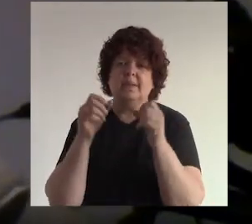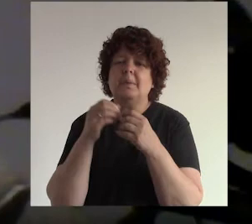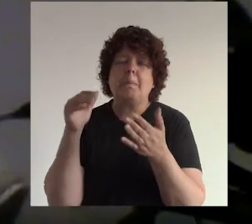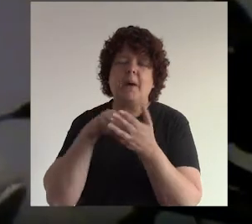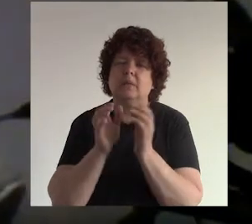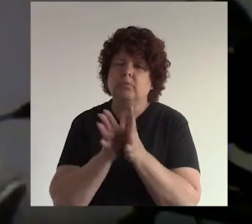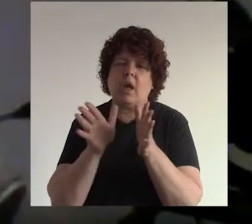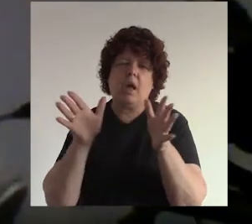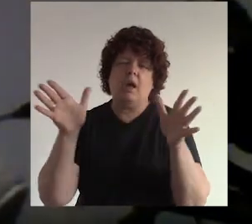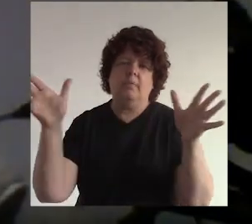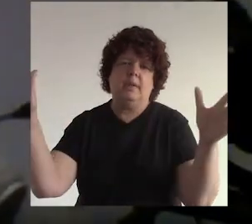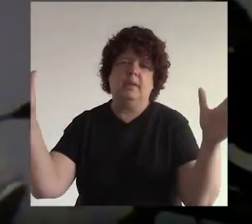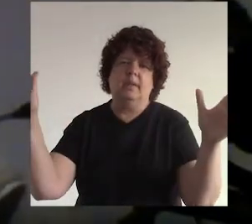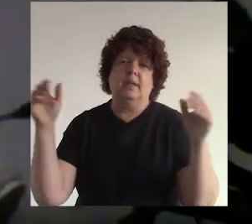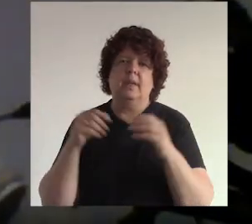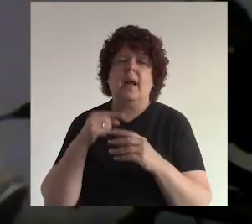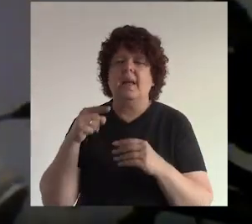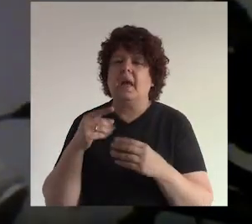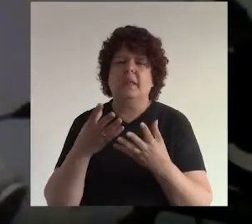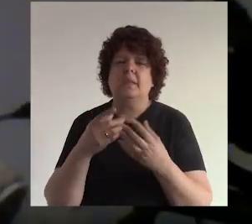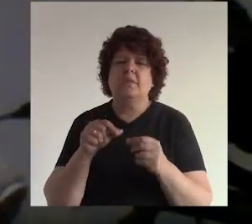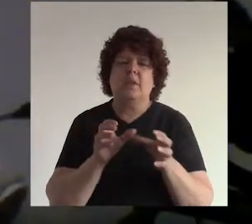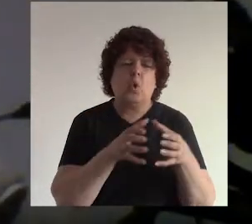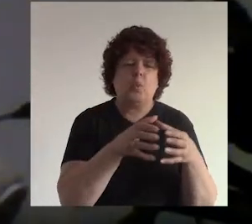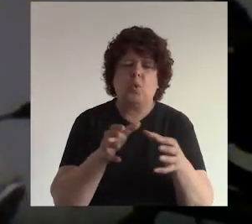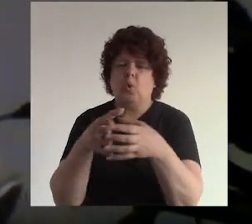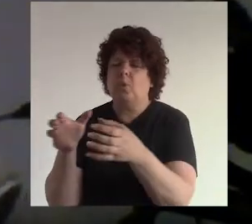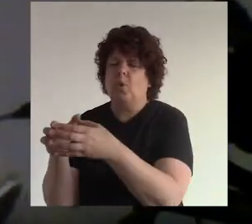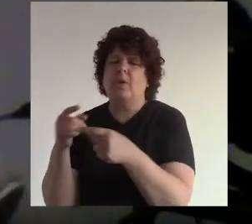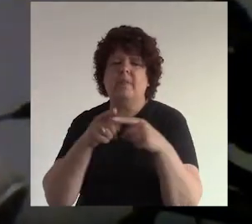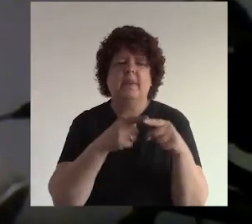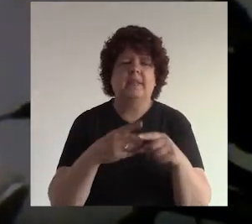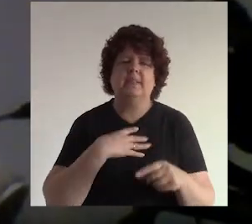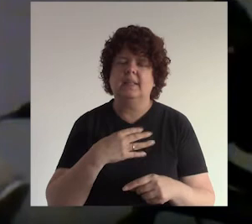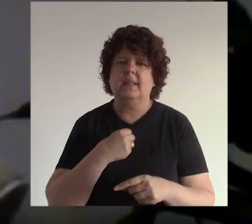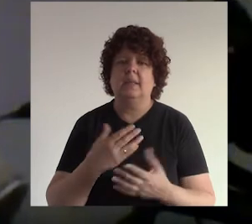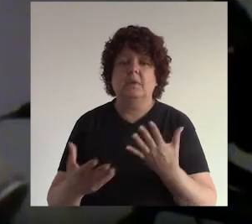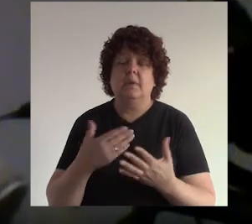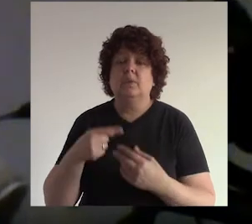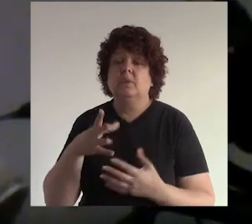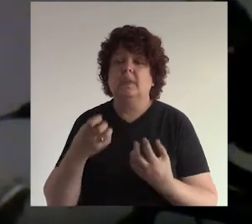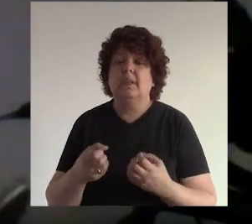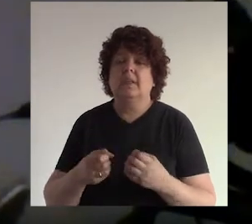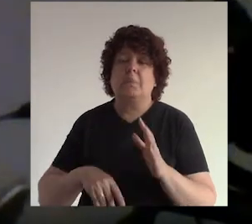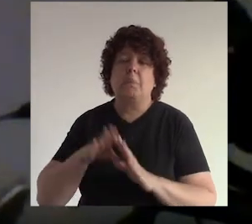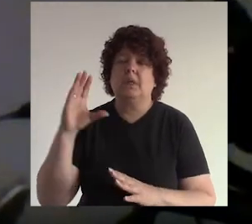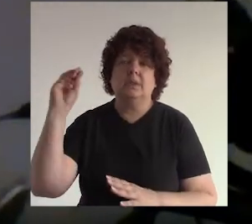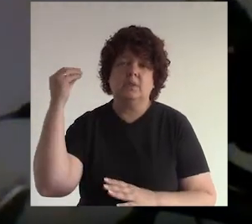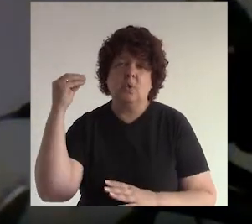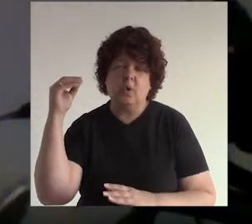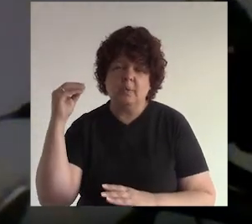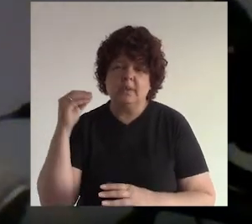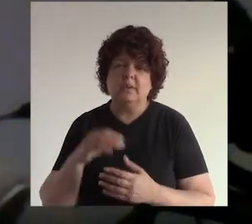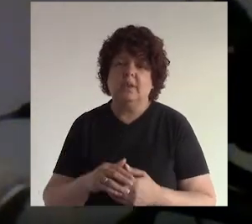red social más amplia y en verdad hay varios hay públicos de varias edades ahí pero si quieres de repente explotar un poco más